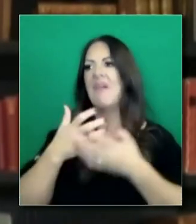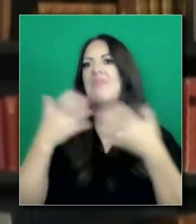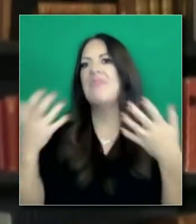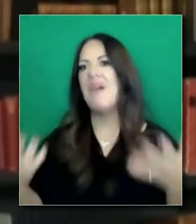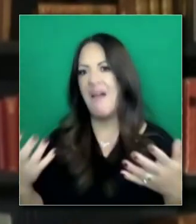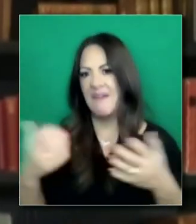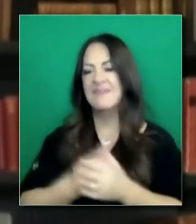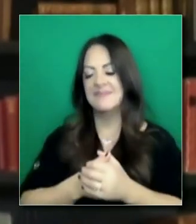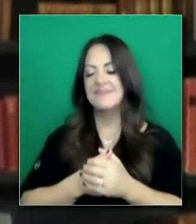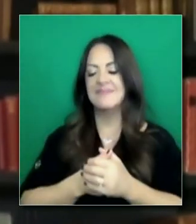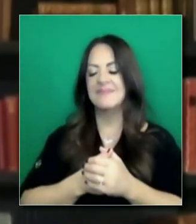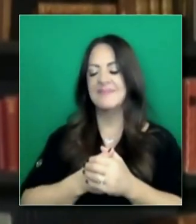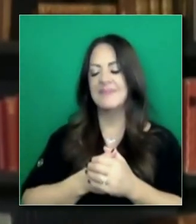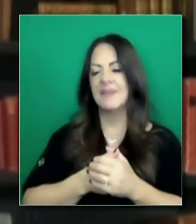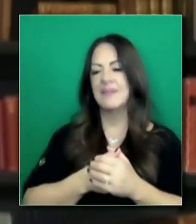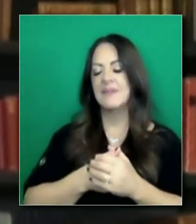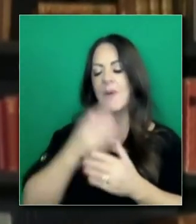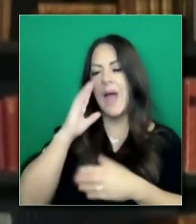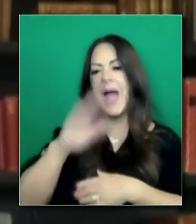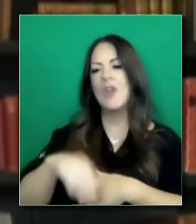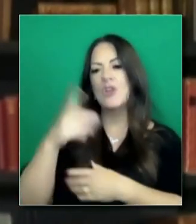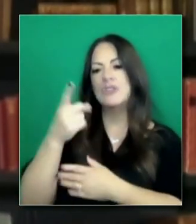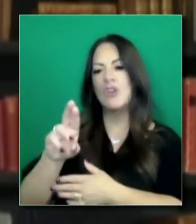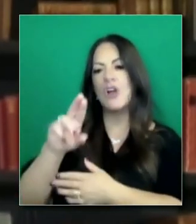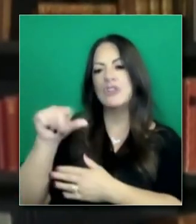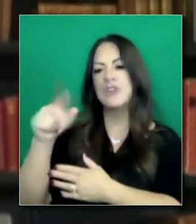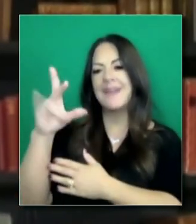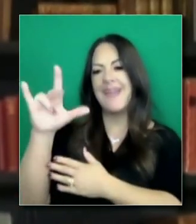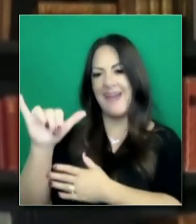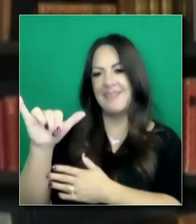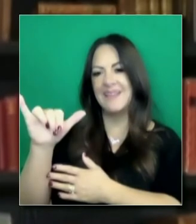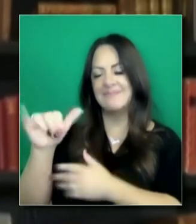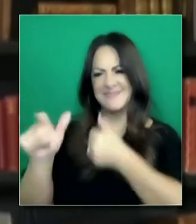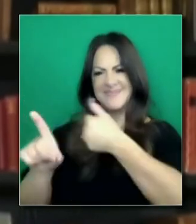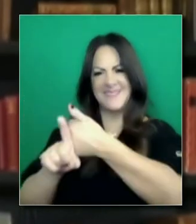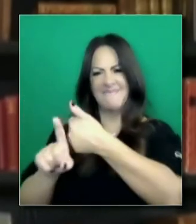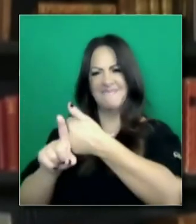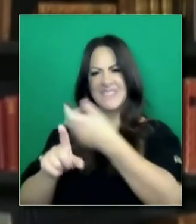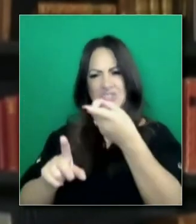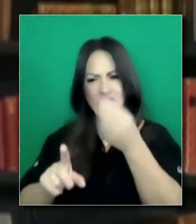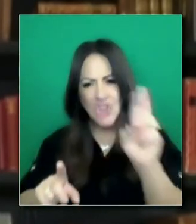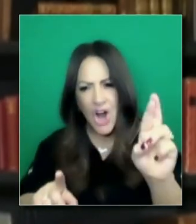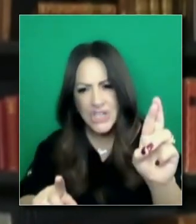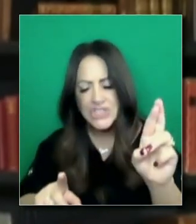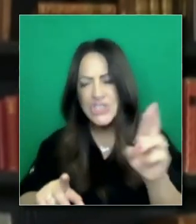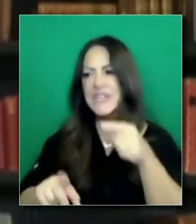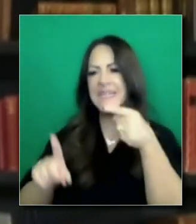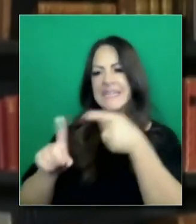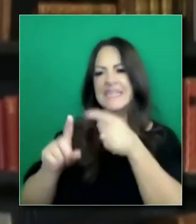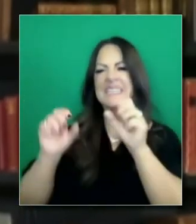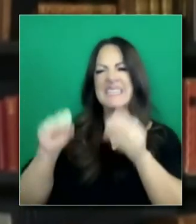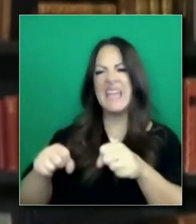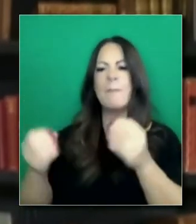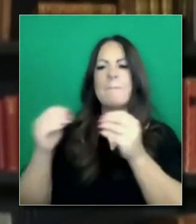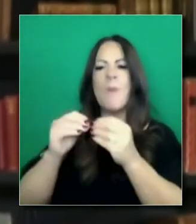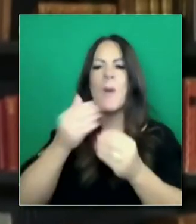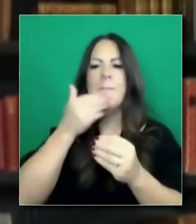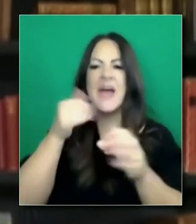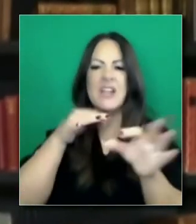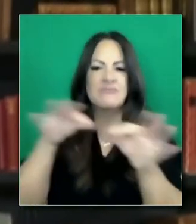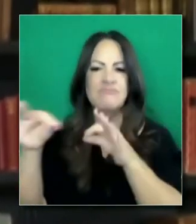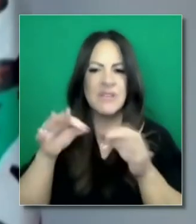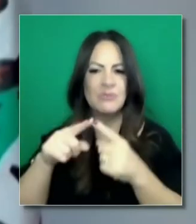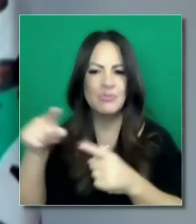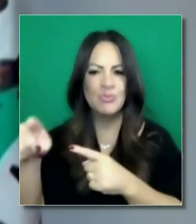estadísticas de los números. Y el doctor Gali es el doctor y él está más preparado para responder eso. Y